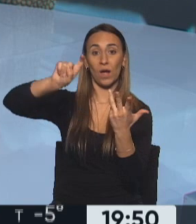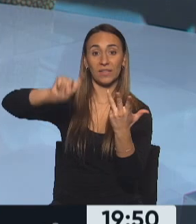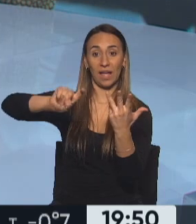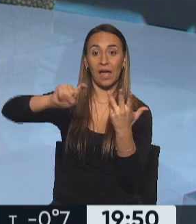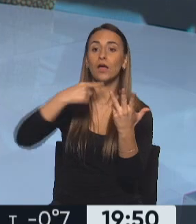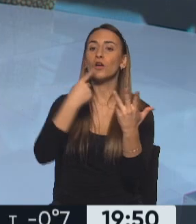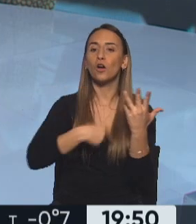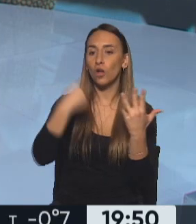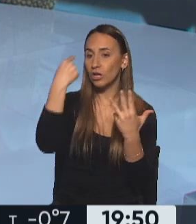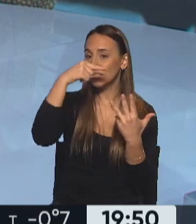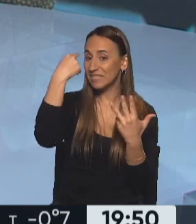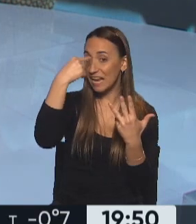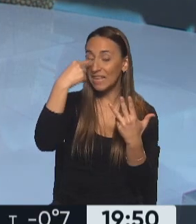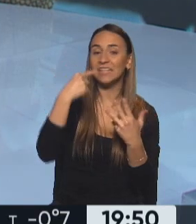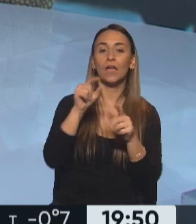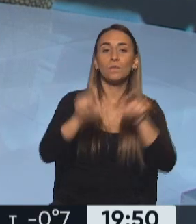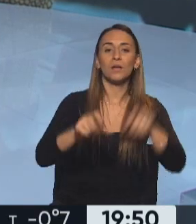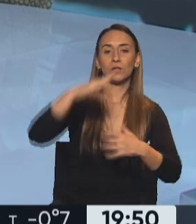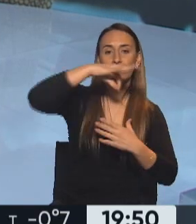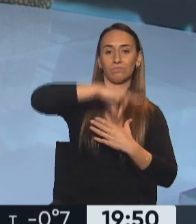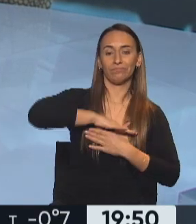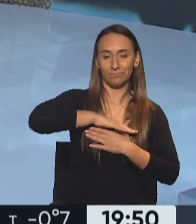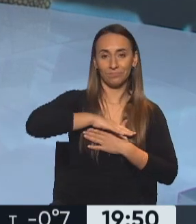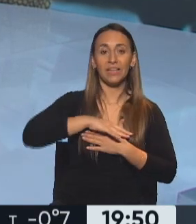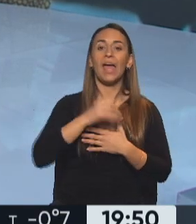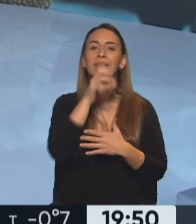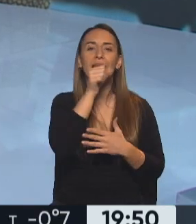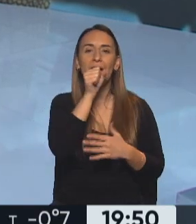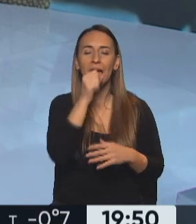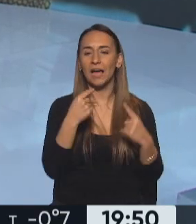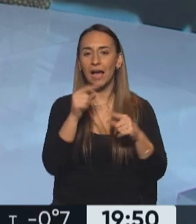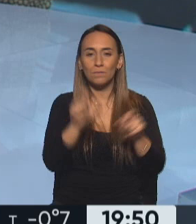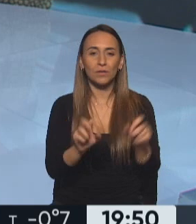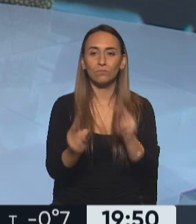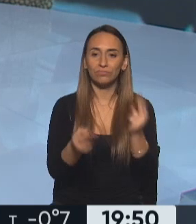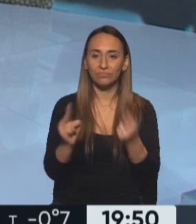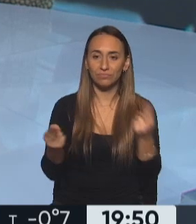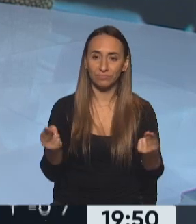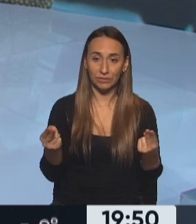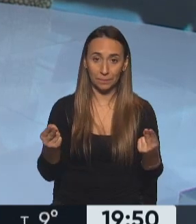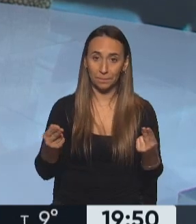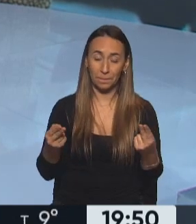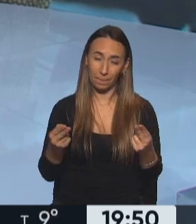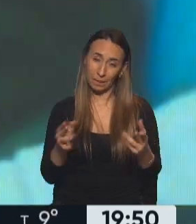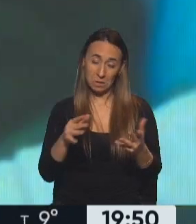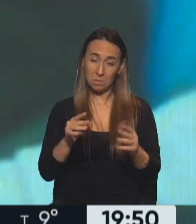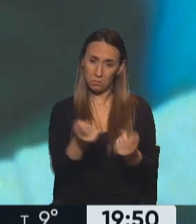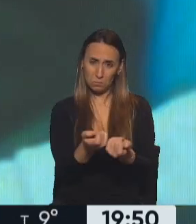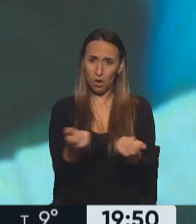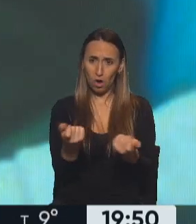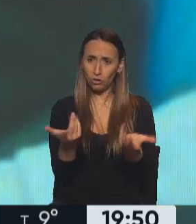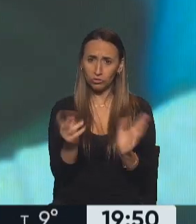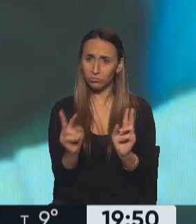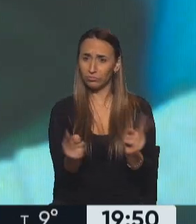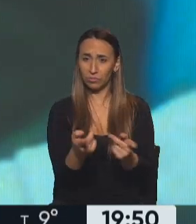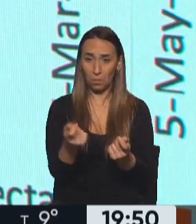celestes son los infectados, los naranjas son los fallecidos. Generalmente trato de poner... Una letalidad relativamente baja, ¿no, doctor?